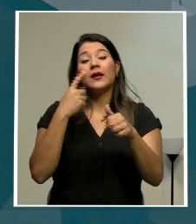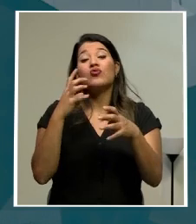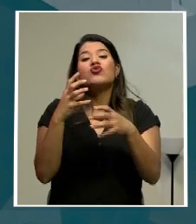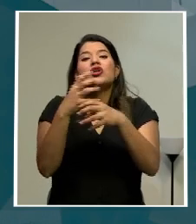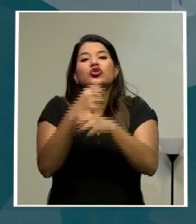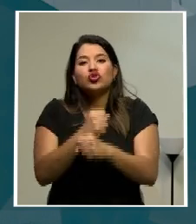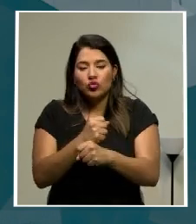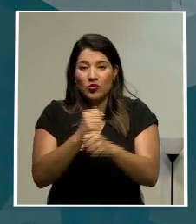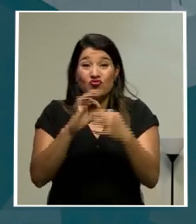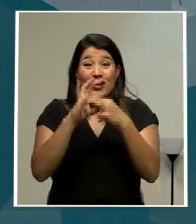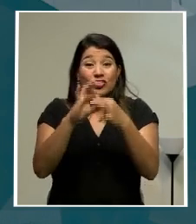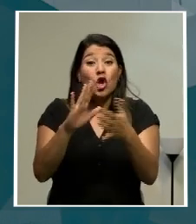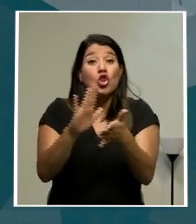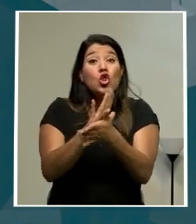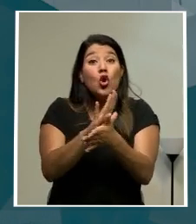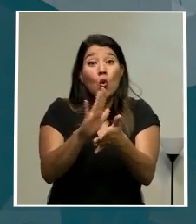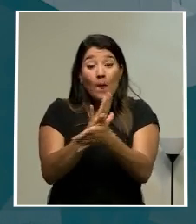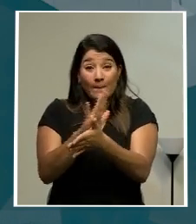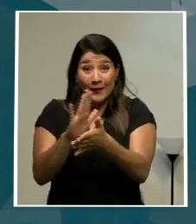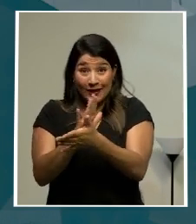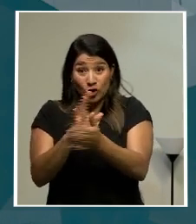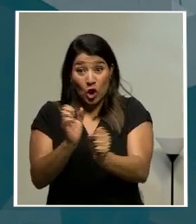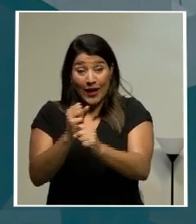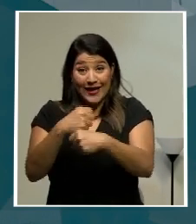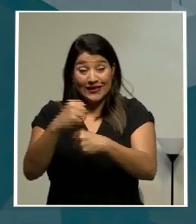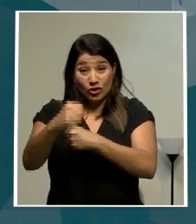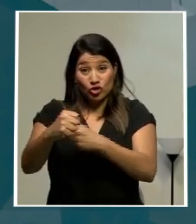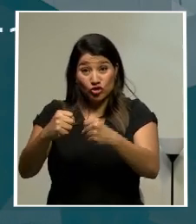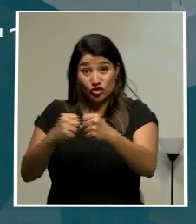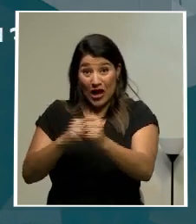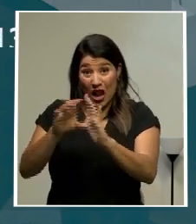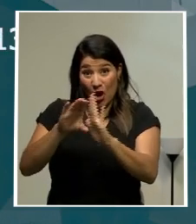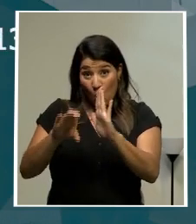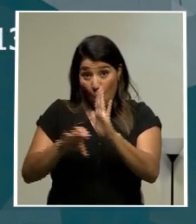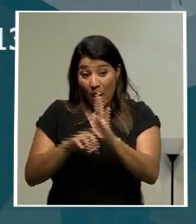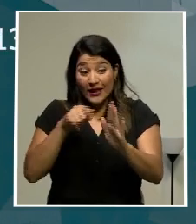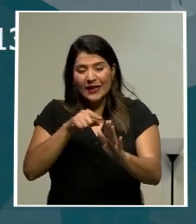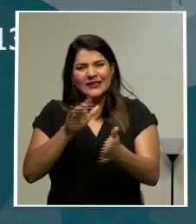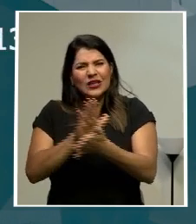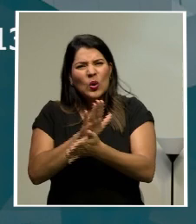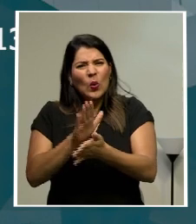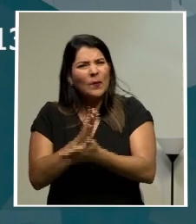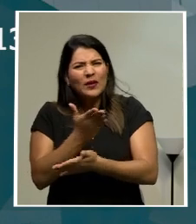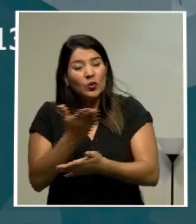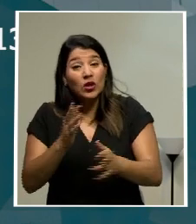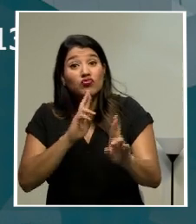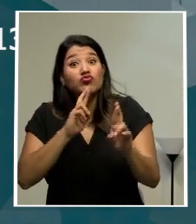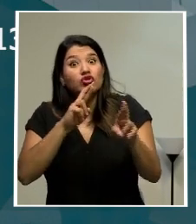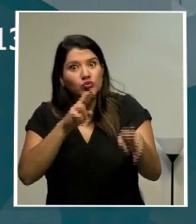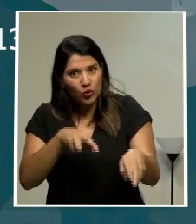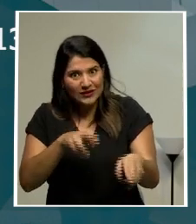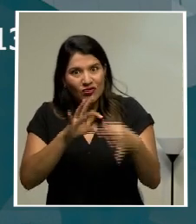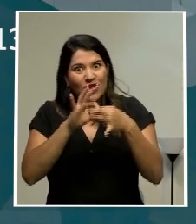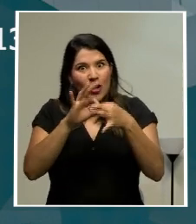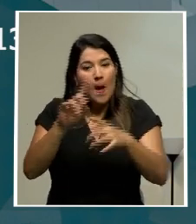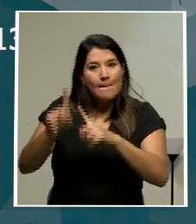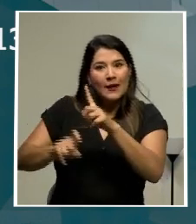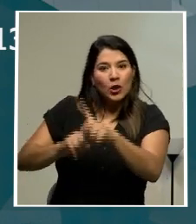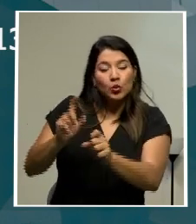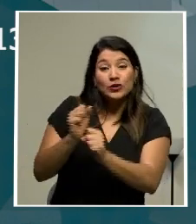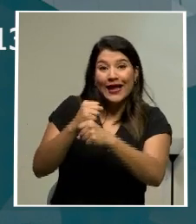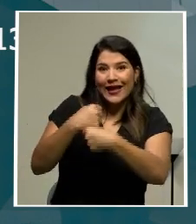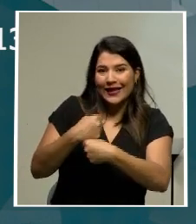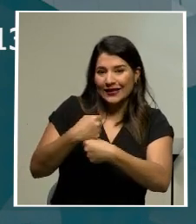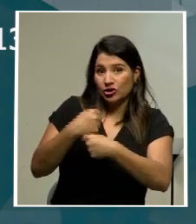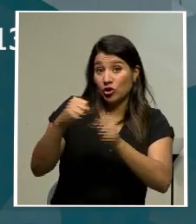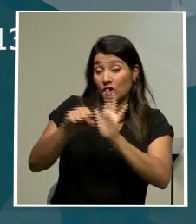por tanto, como usted lo dice, que ya tiene la sala constitucional. Primero, sobre que no hay vicios de